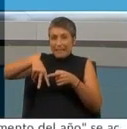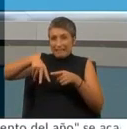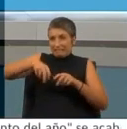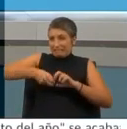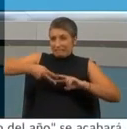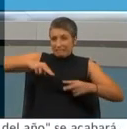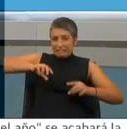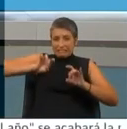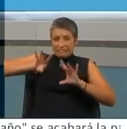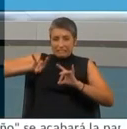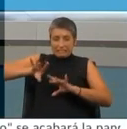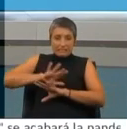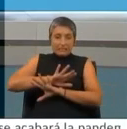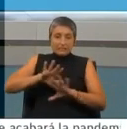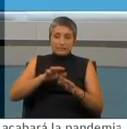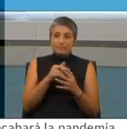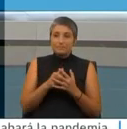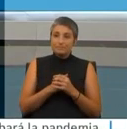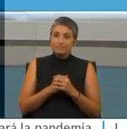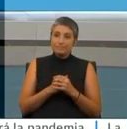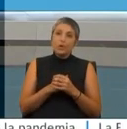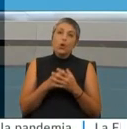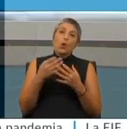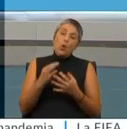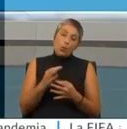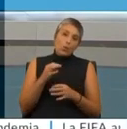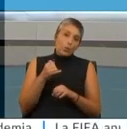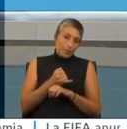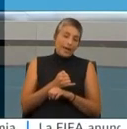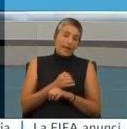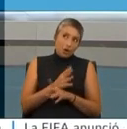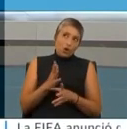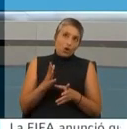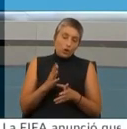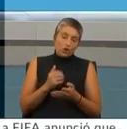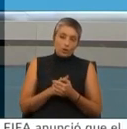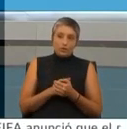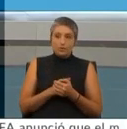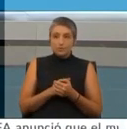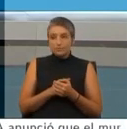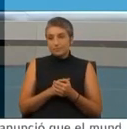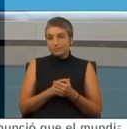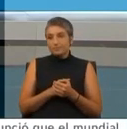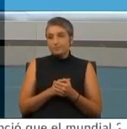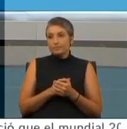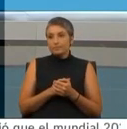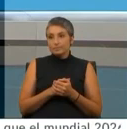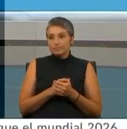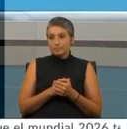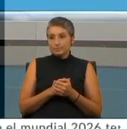triste, una acción que obviamente fue accidental, no creo Obviamente. Damos por descartado, pero sí. Obviamente.